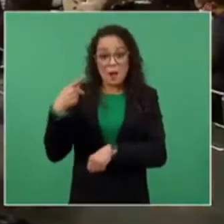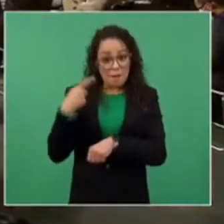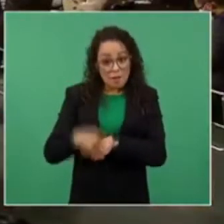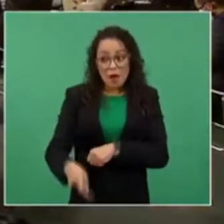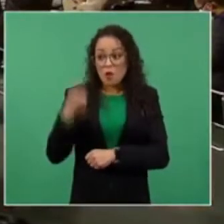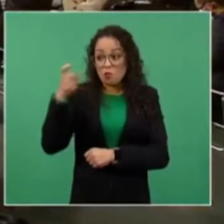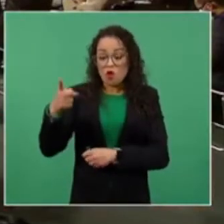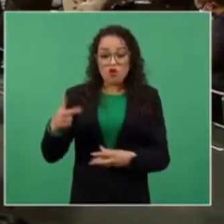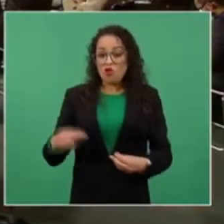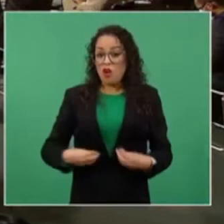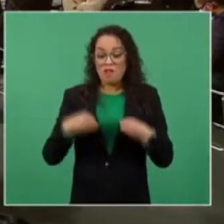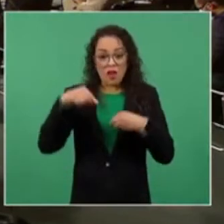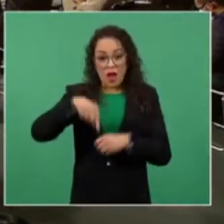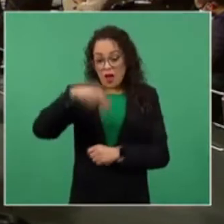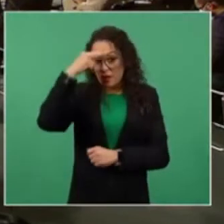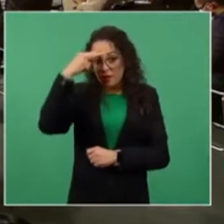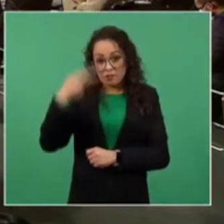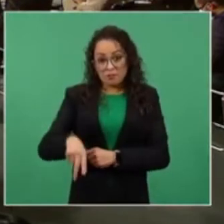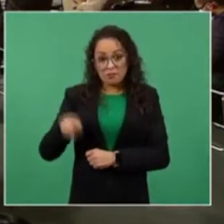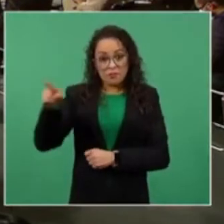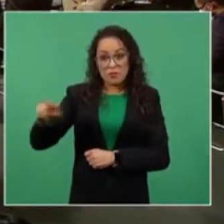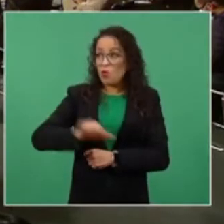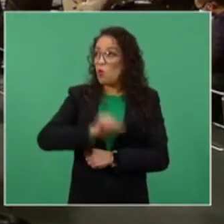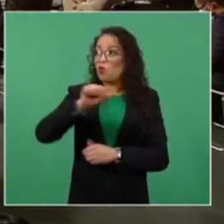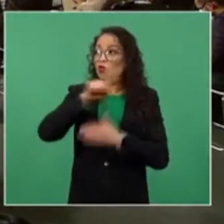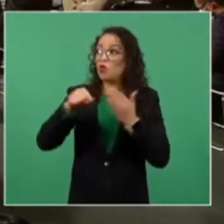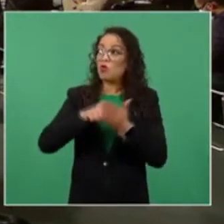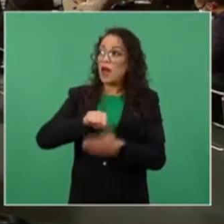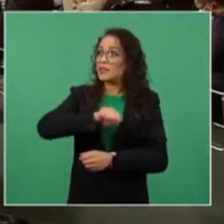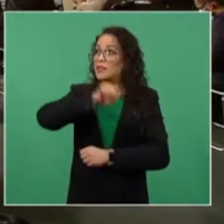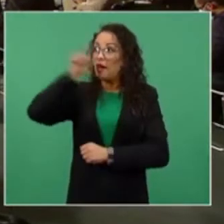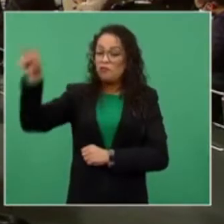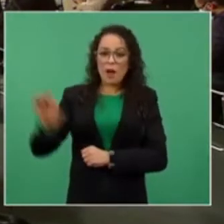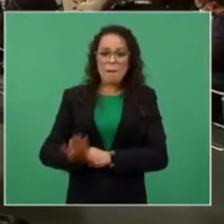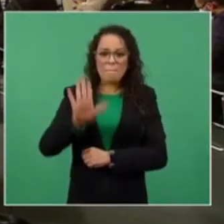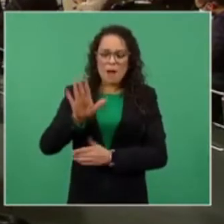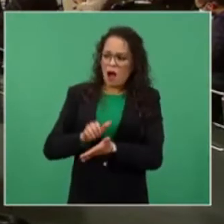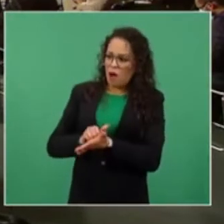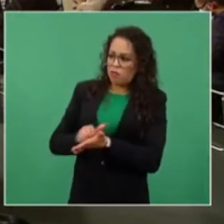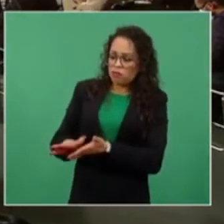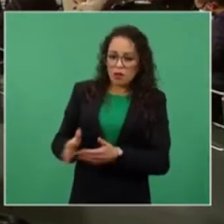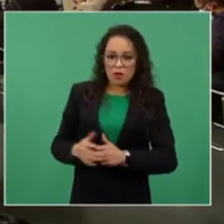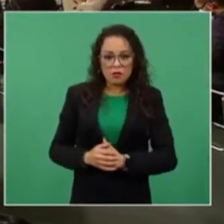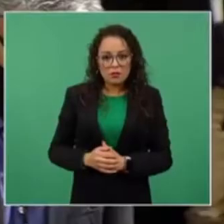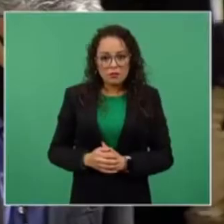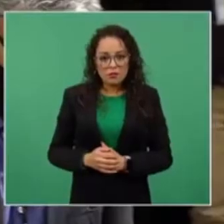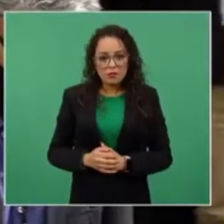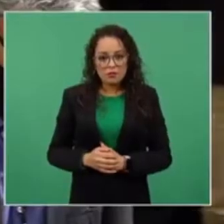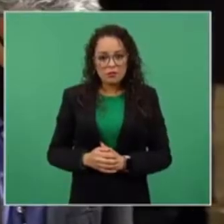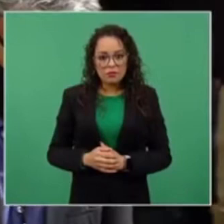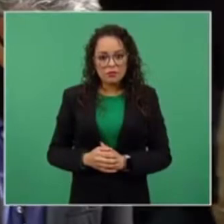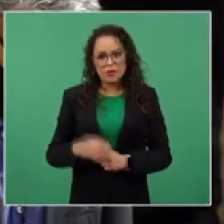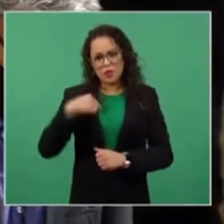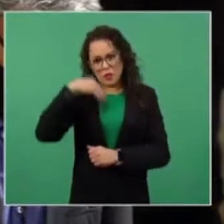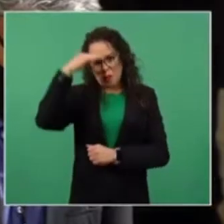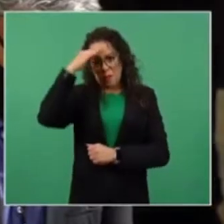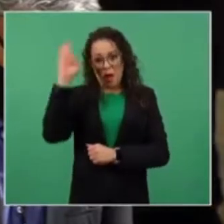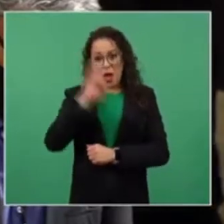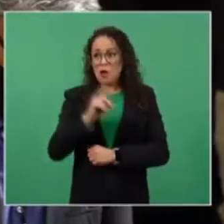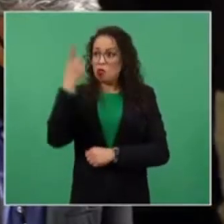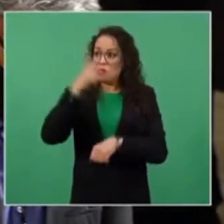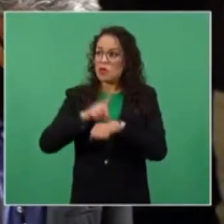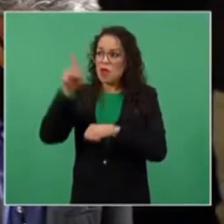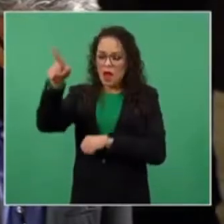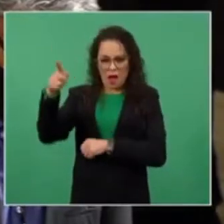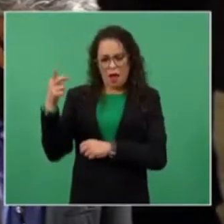Hoy se encuentra desterrado el compañero Jesús Lemus. Y cuando lo maten, ¿qué va a pasar?, ¿qué va a decir